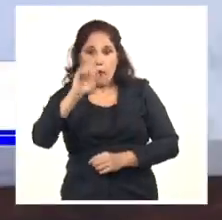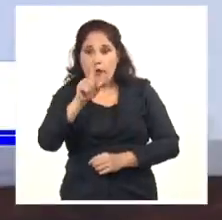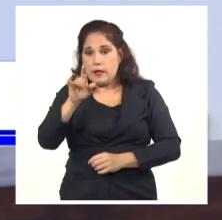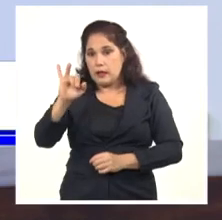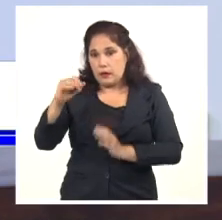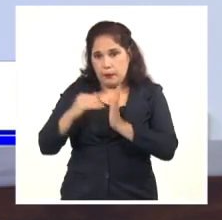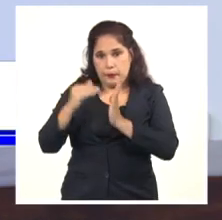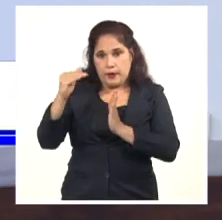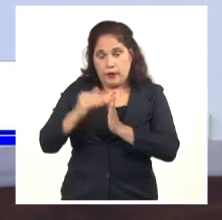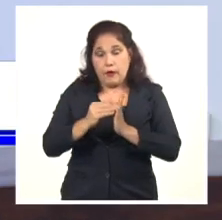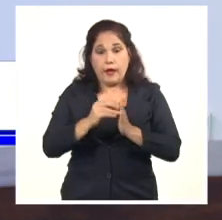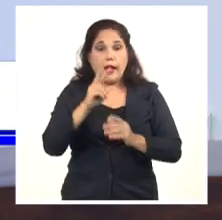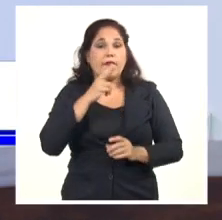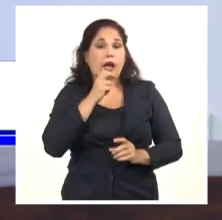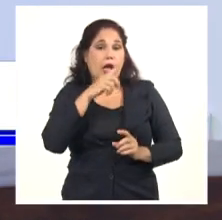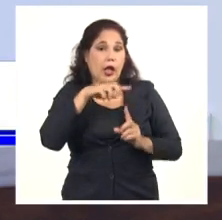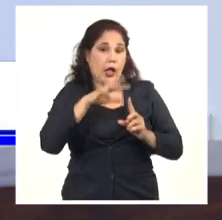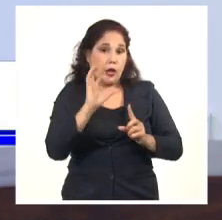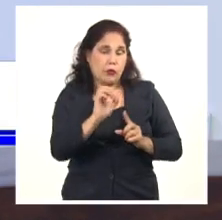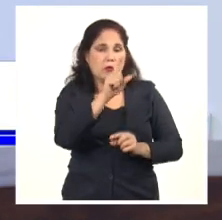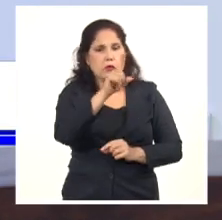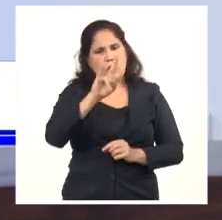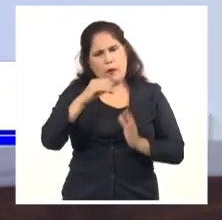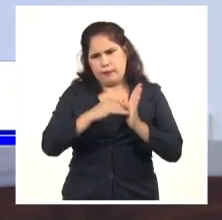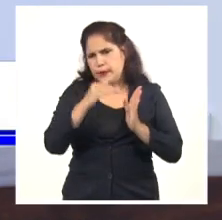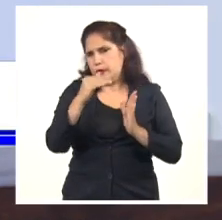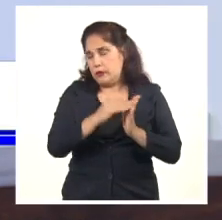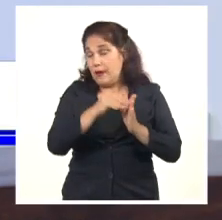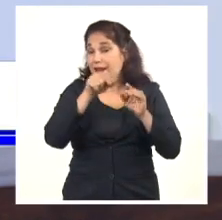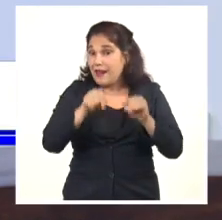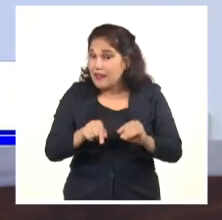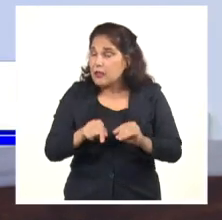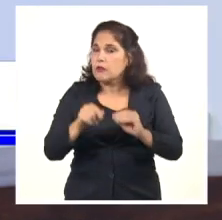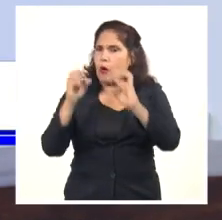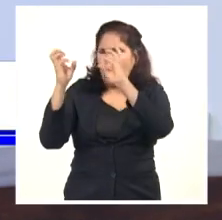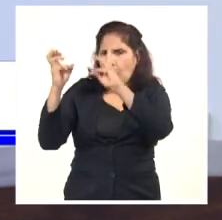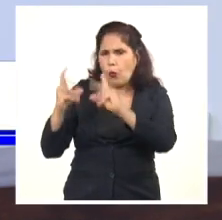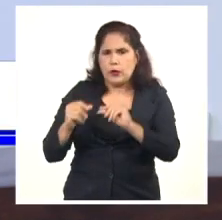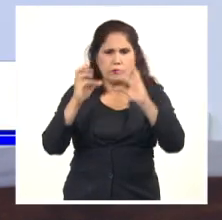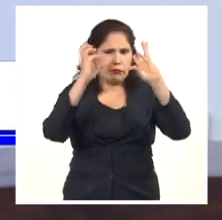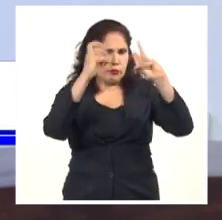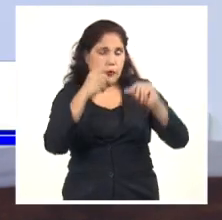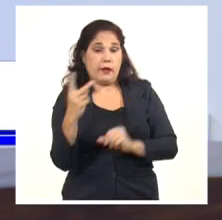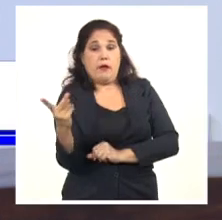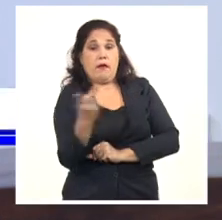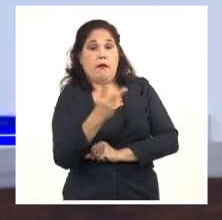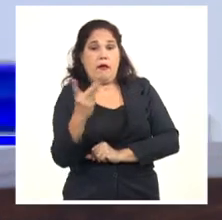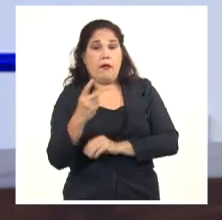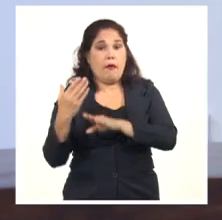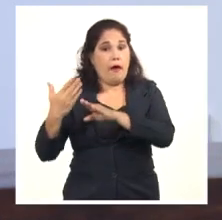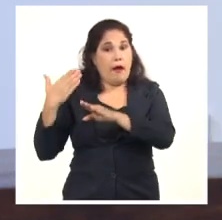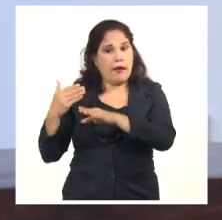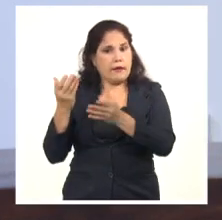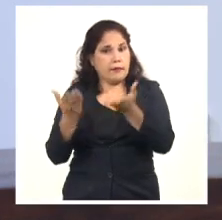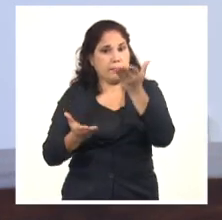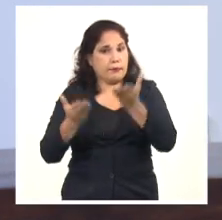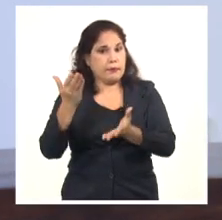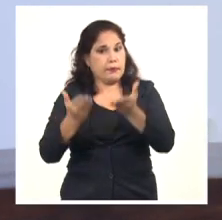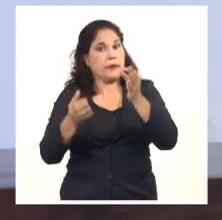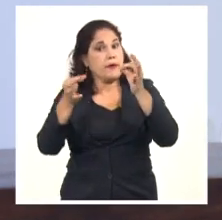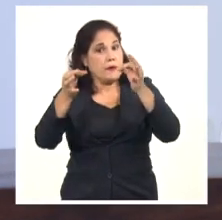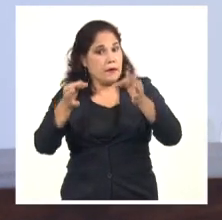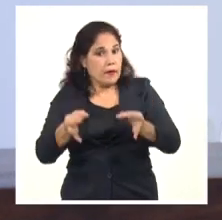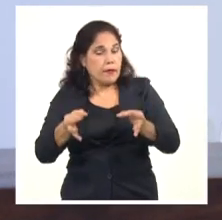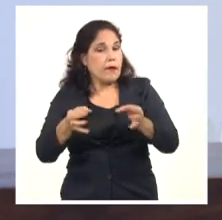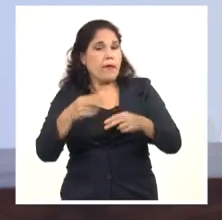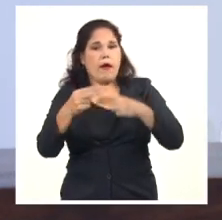y en el caso de Vento, de unos 19 millones. Este es el resultado, bueno, a partir de cálculos que ya se vienen realizando para la